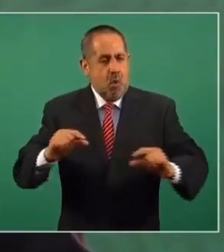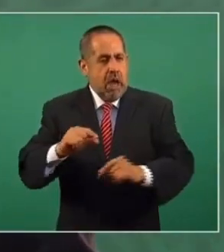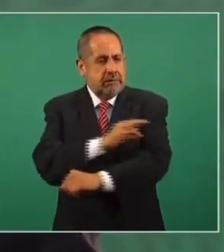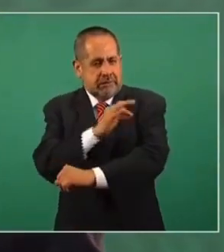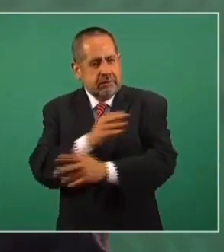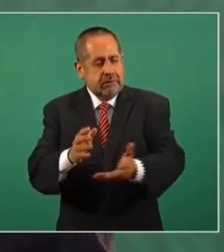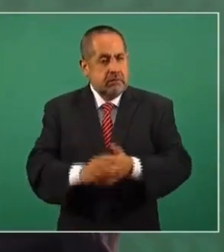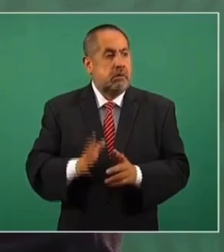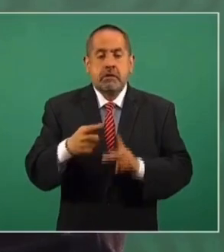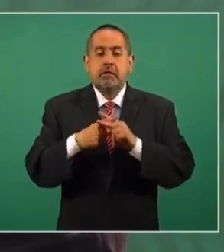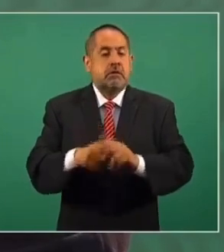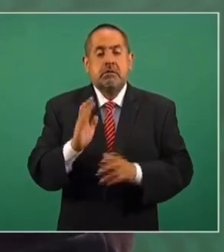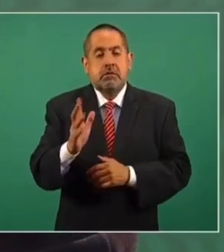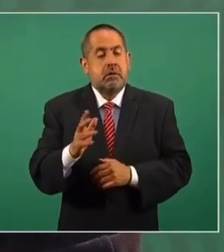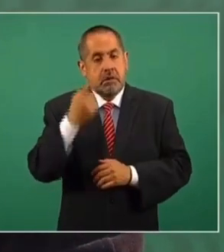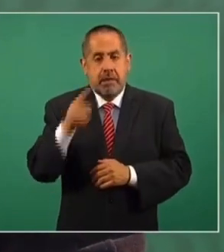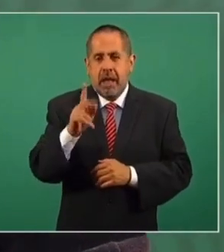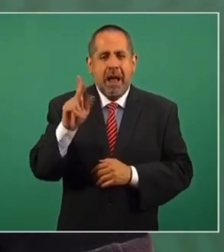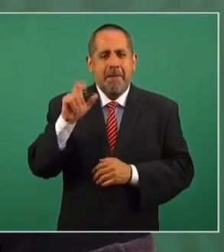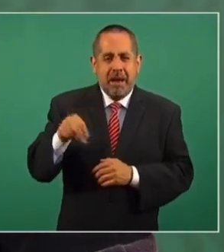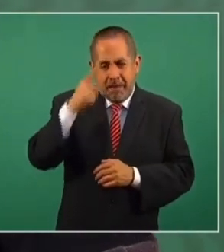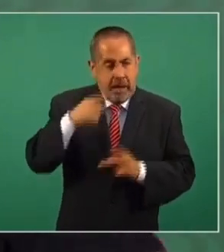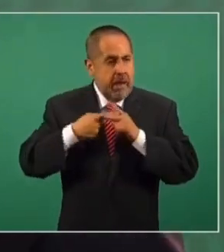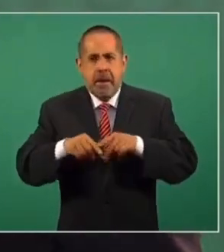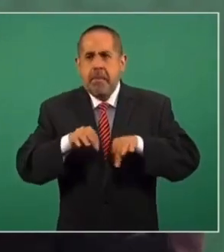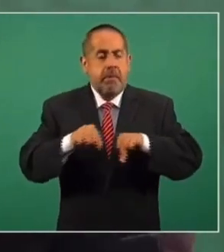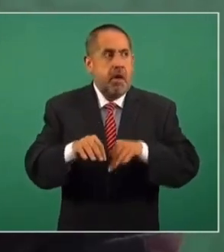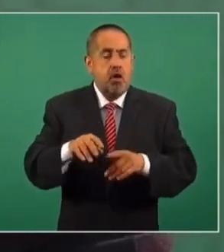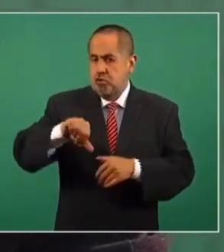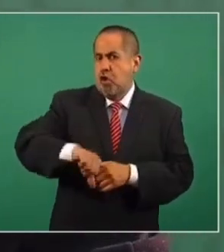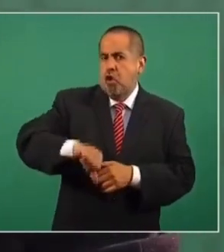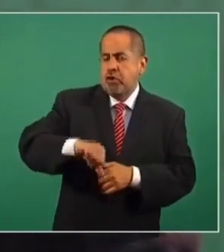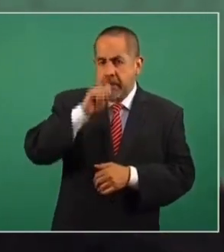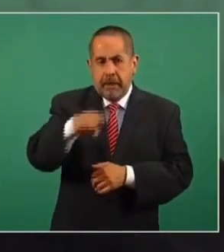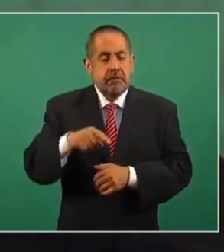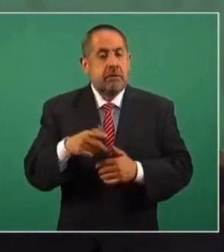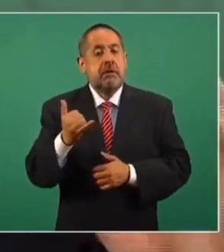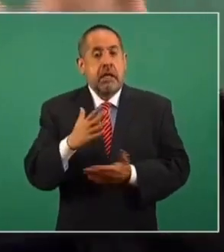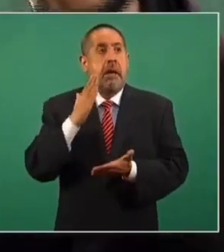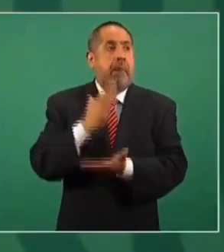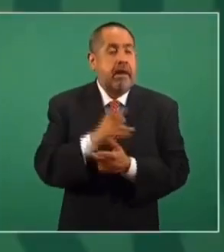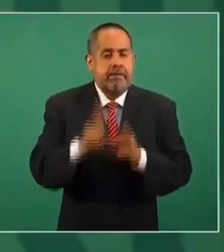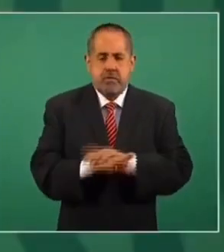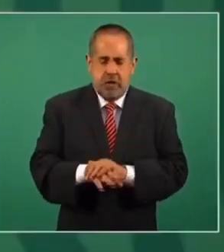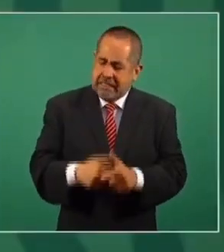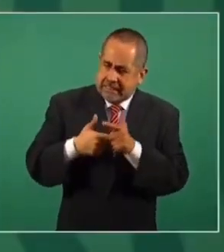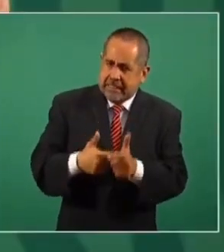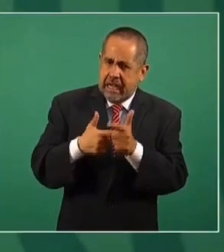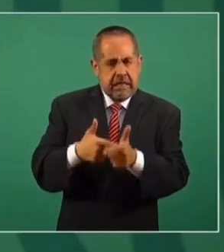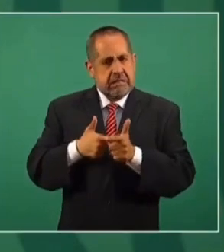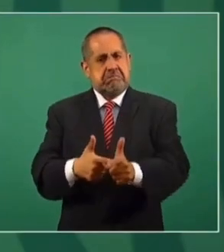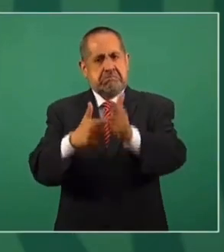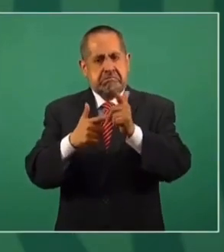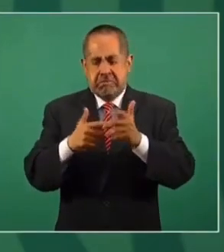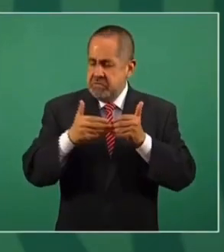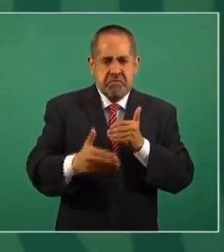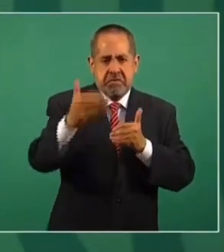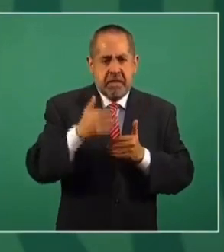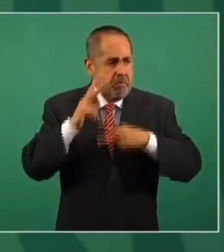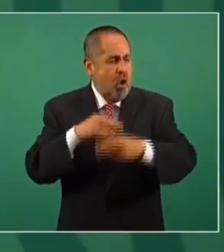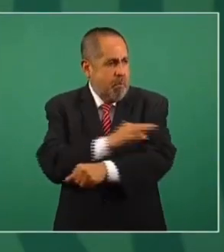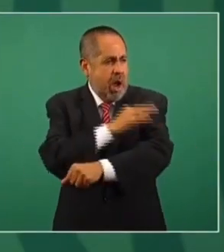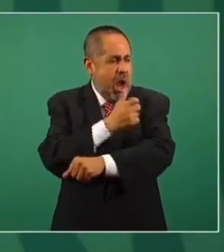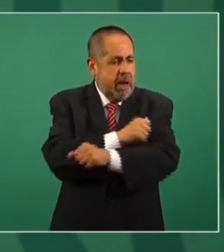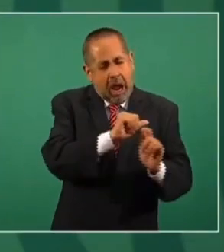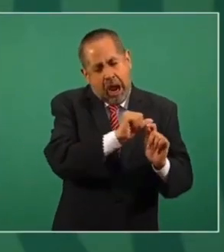Ya comenzamos el plan de vacunación a partir de hoy y ya no vamos a detenerlo, vamos hacia adelante a